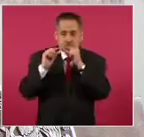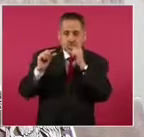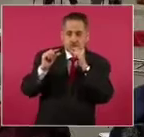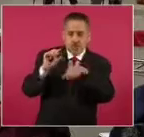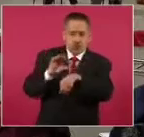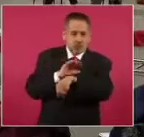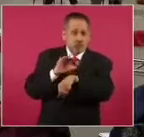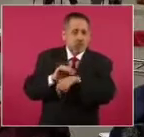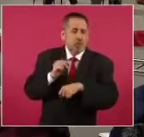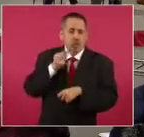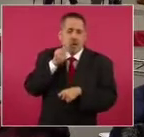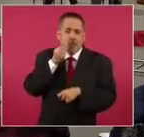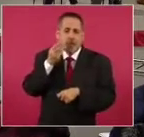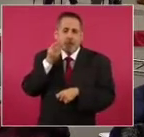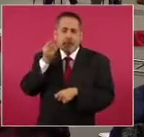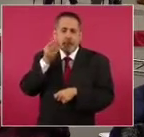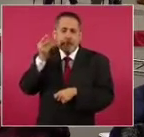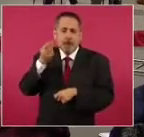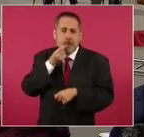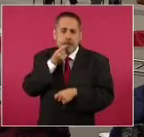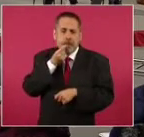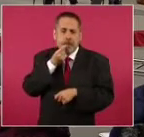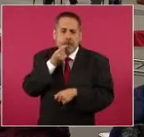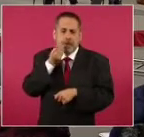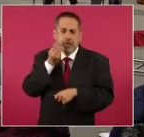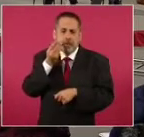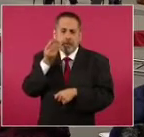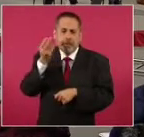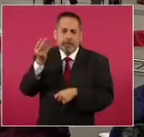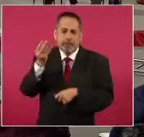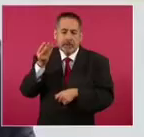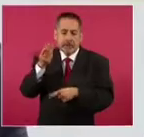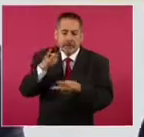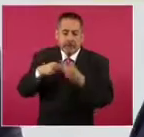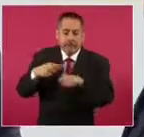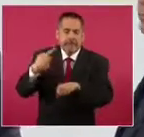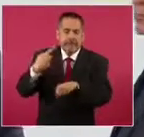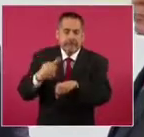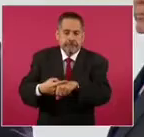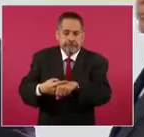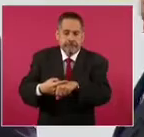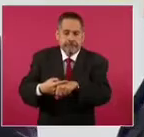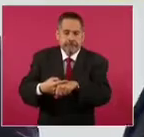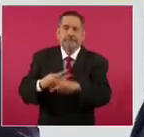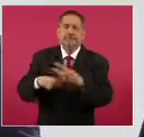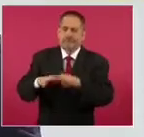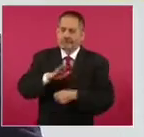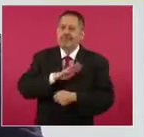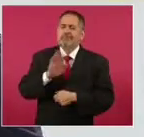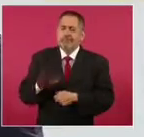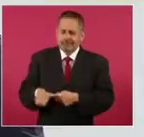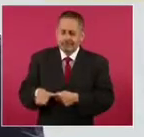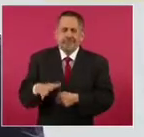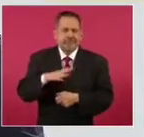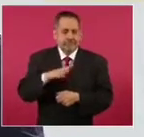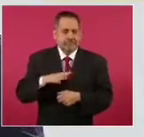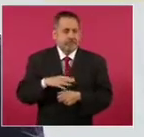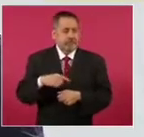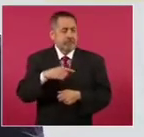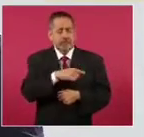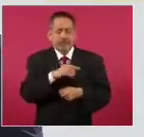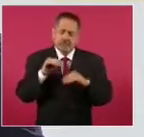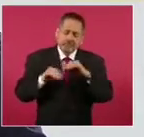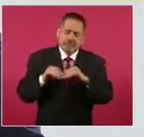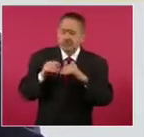género en cuanto que provocan enfermedad y muerte cuando se usa de la forma prevista por el fabricante.